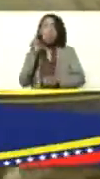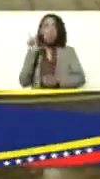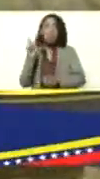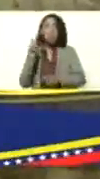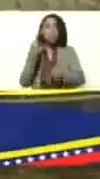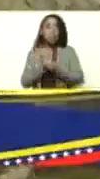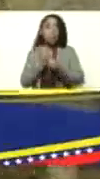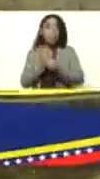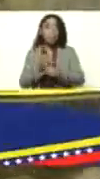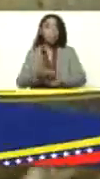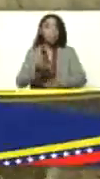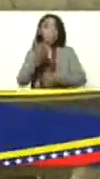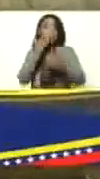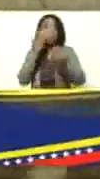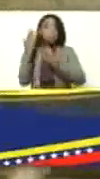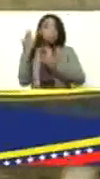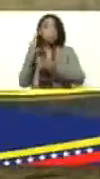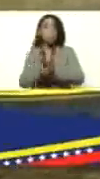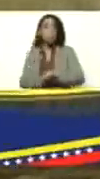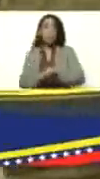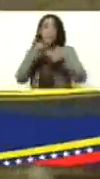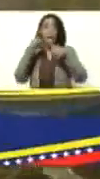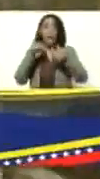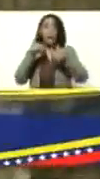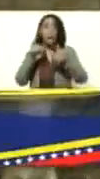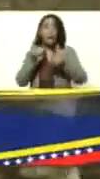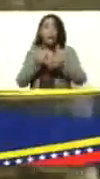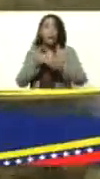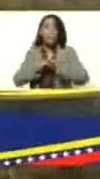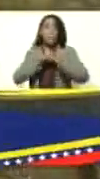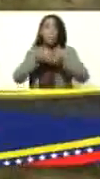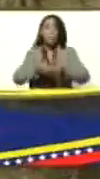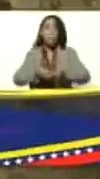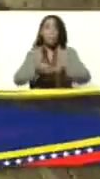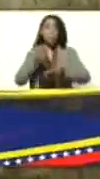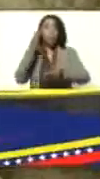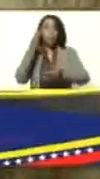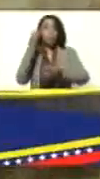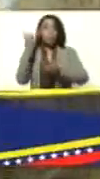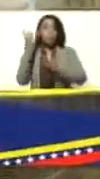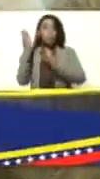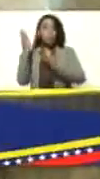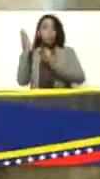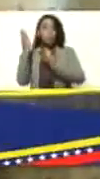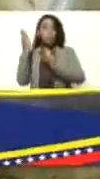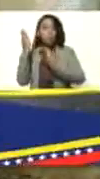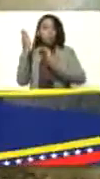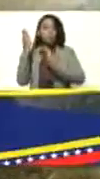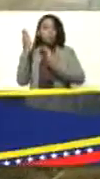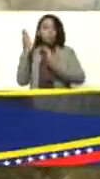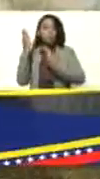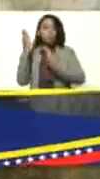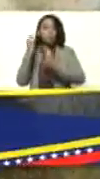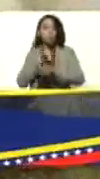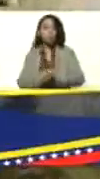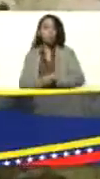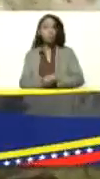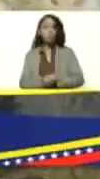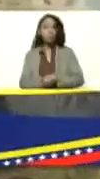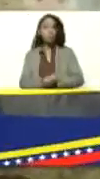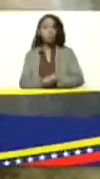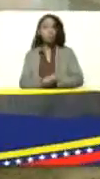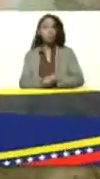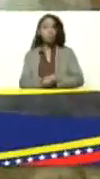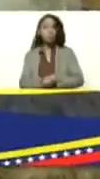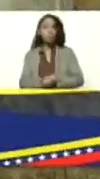tremendo, fíjate. Aquí están las preñaditas. Sí, donde están las preñadas, vamos a ver una ecografía, donde vamos a poder